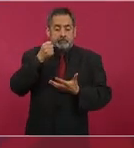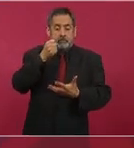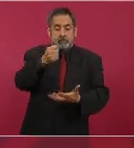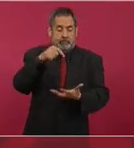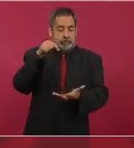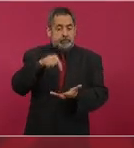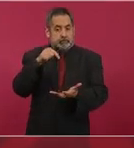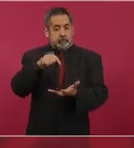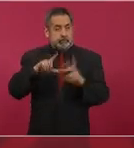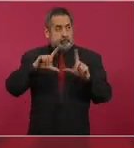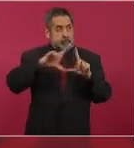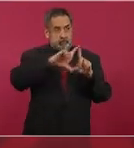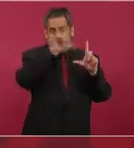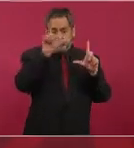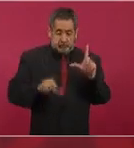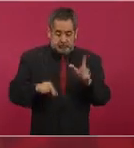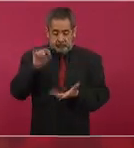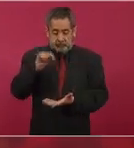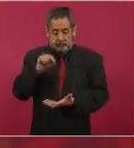integraba